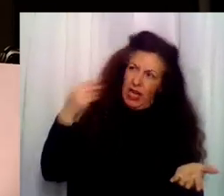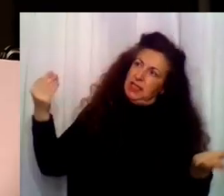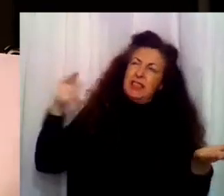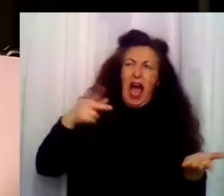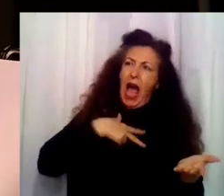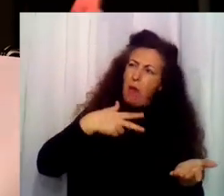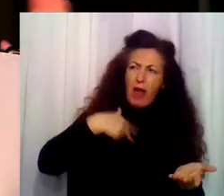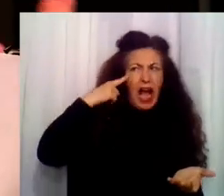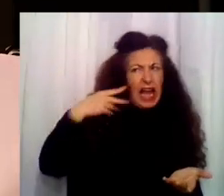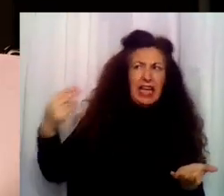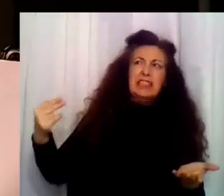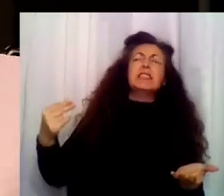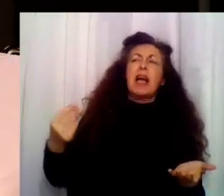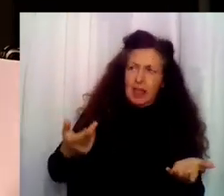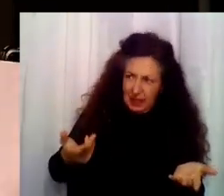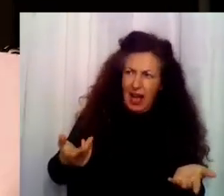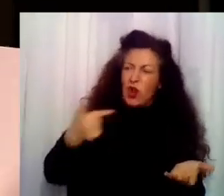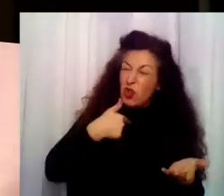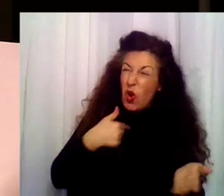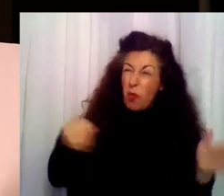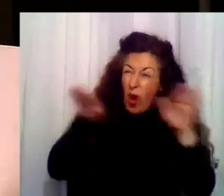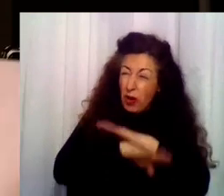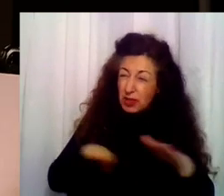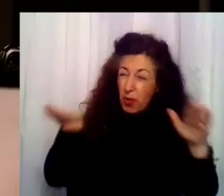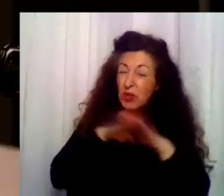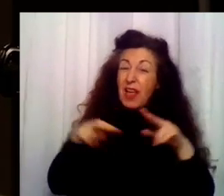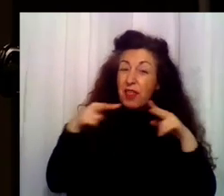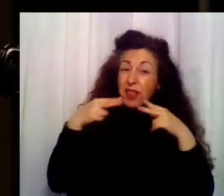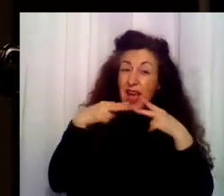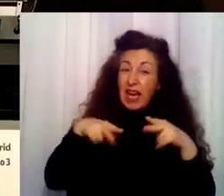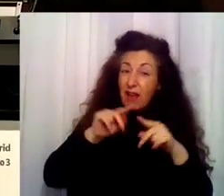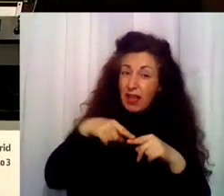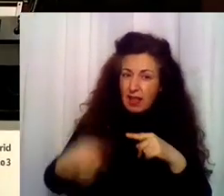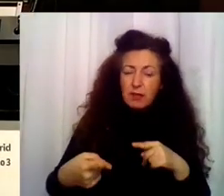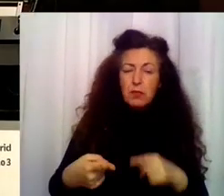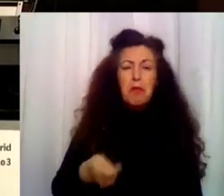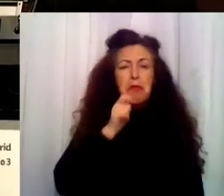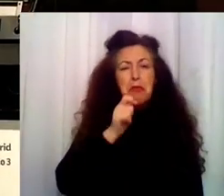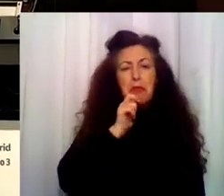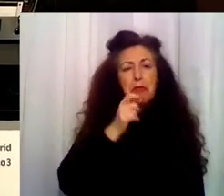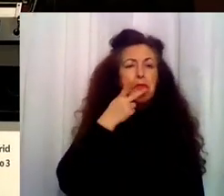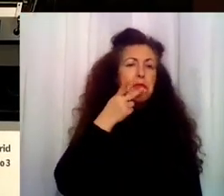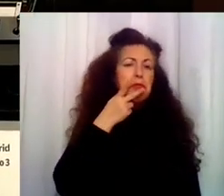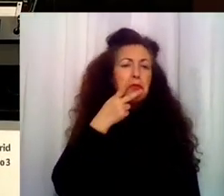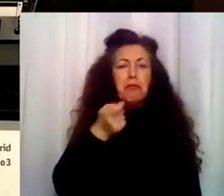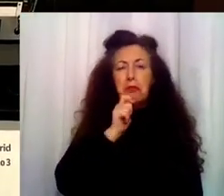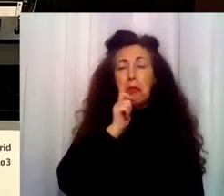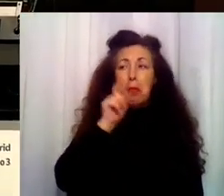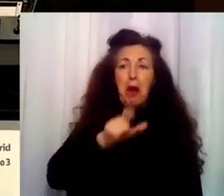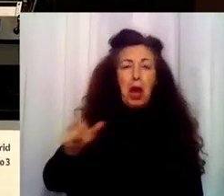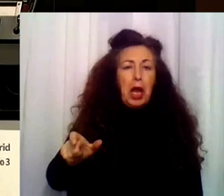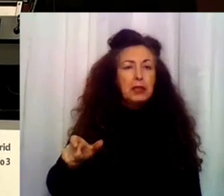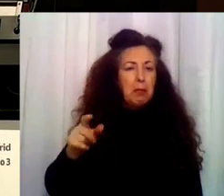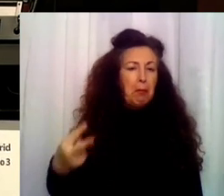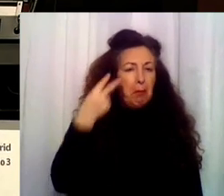yo me lo fumo ahí después de recoger la cena. Y hacen la vista gorda, como somos agresivas. ¿Pero quién fuma? Aquí, muchas